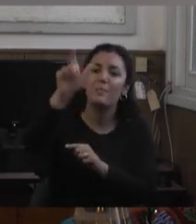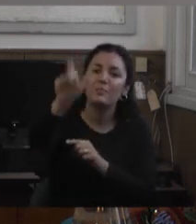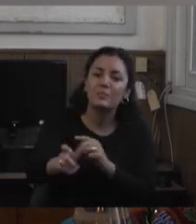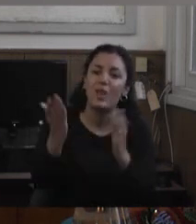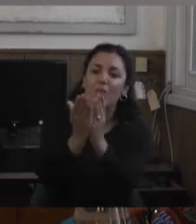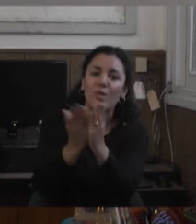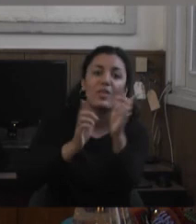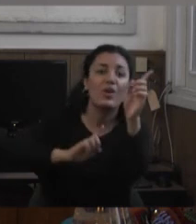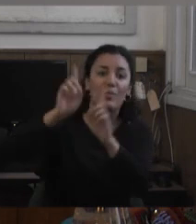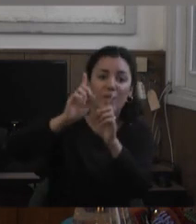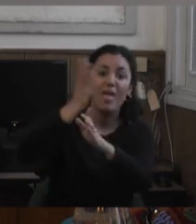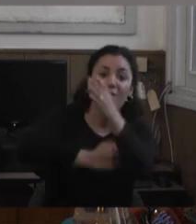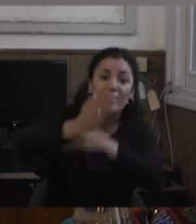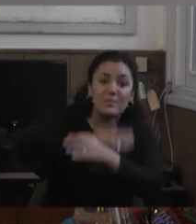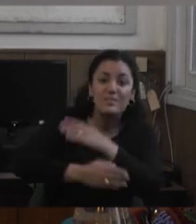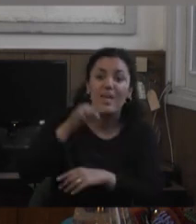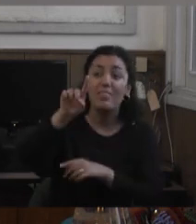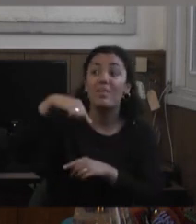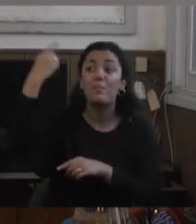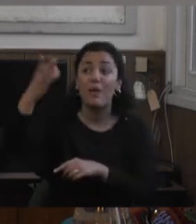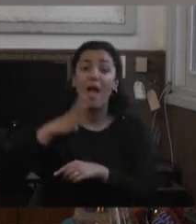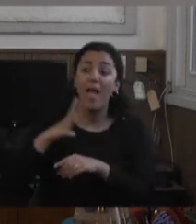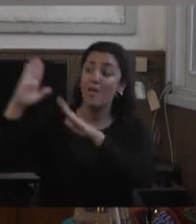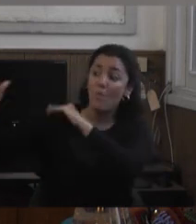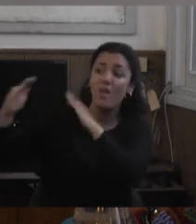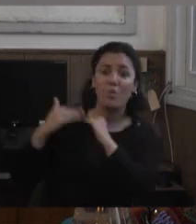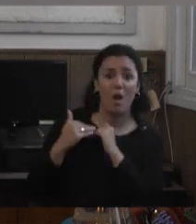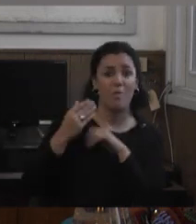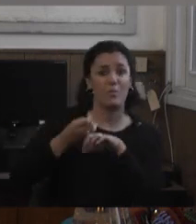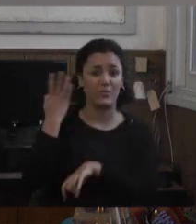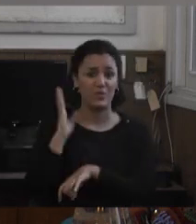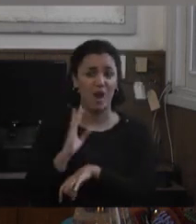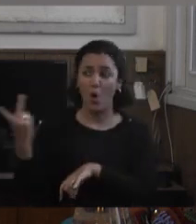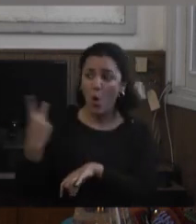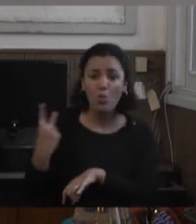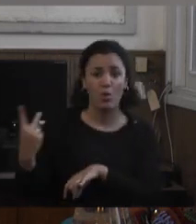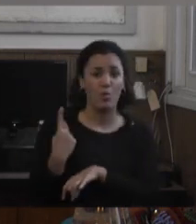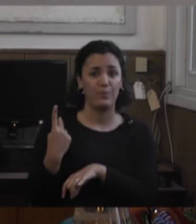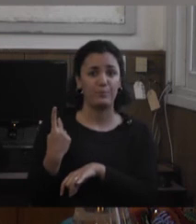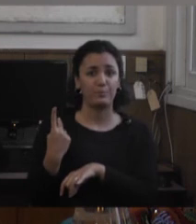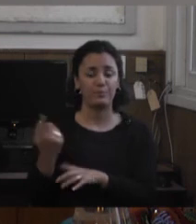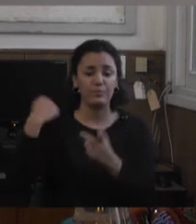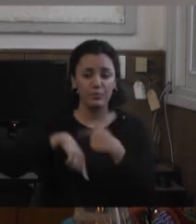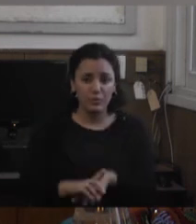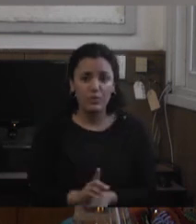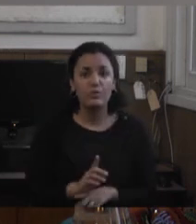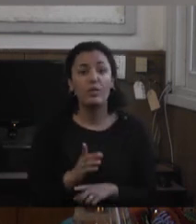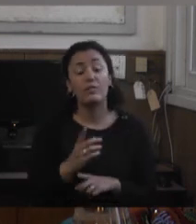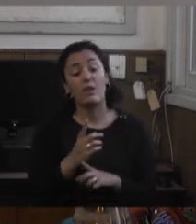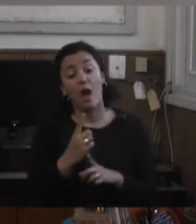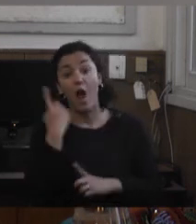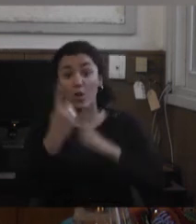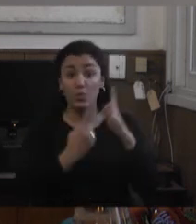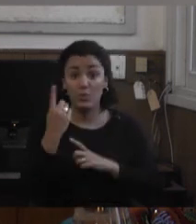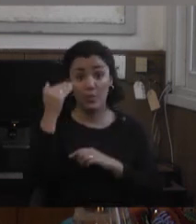clase para todos en la Argentina no sé acá la lectura que hacemos nosotros es que muchos quienes dan clase